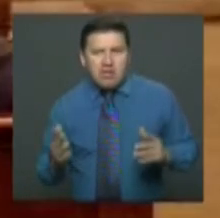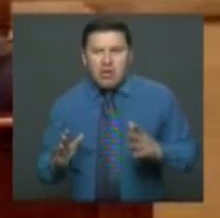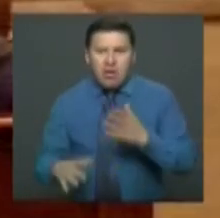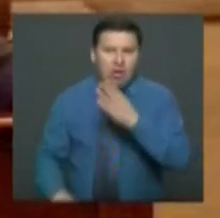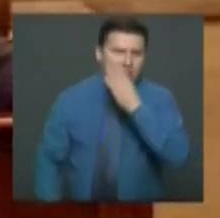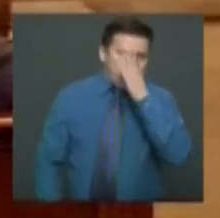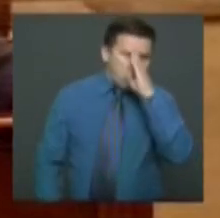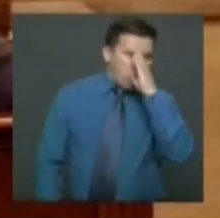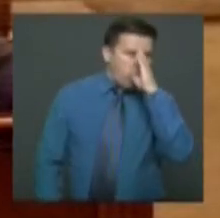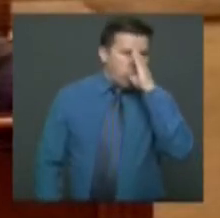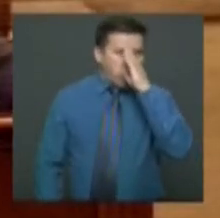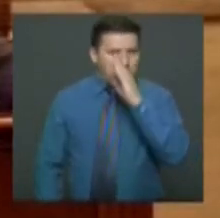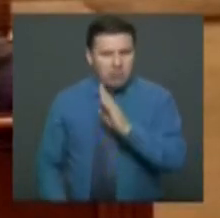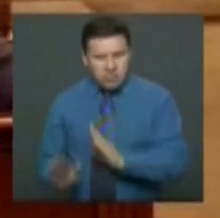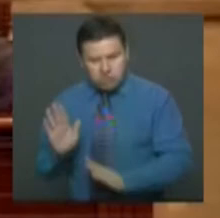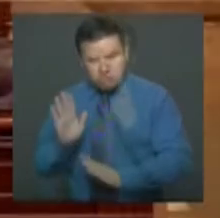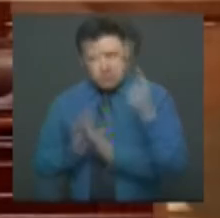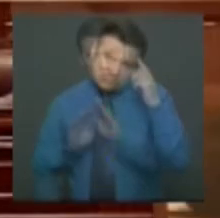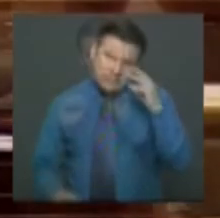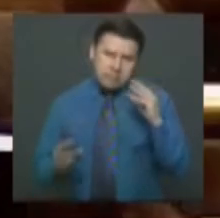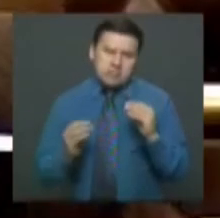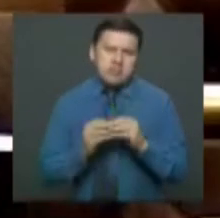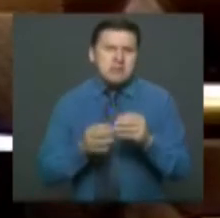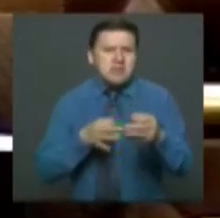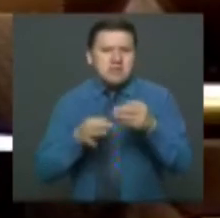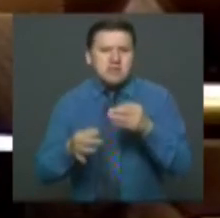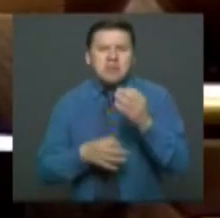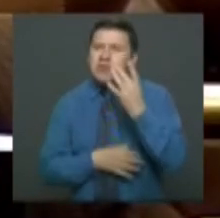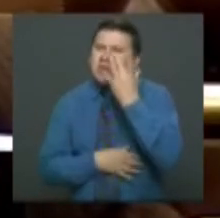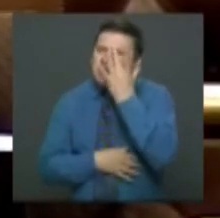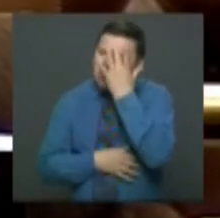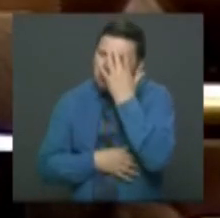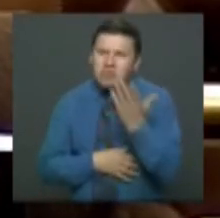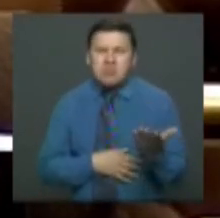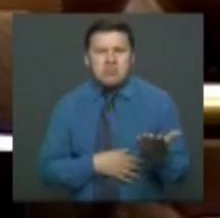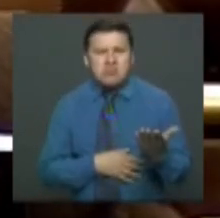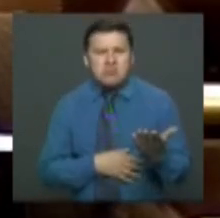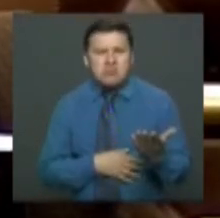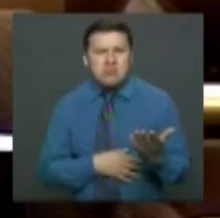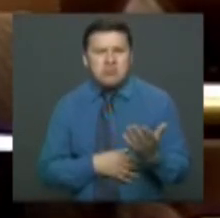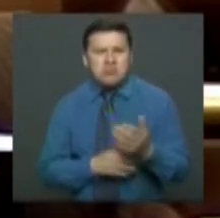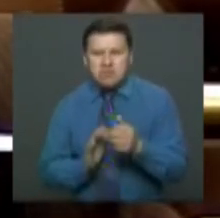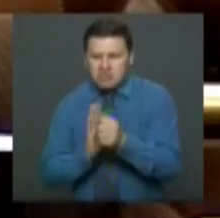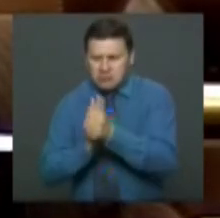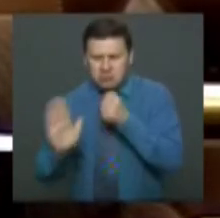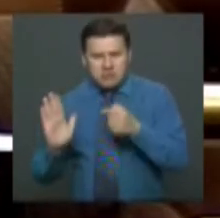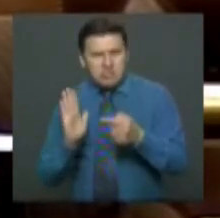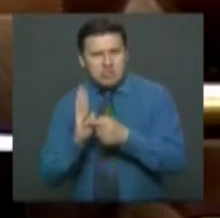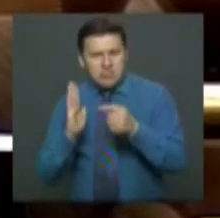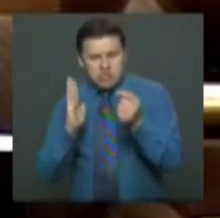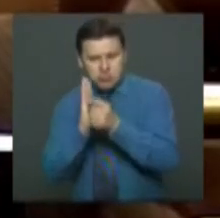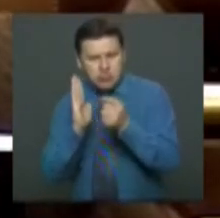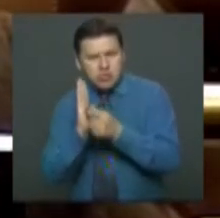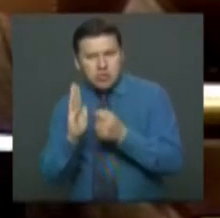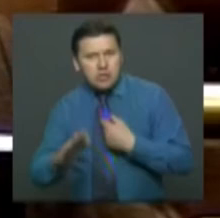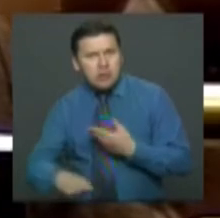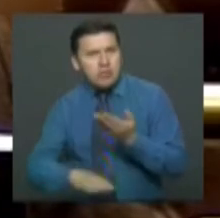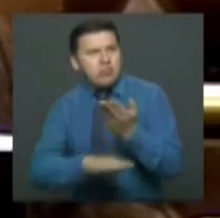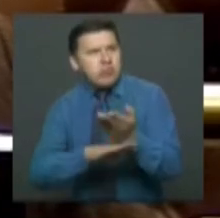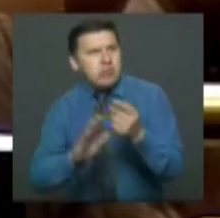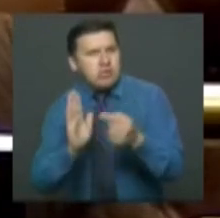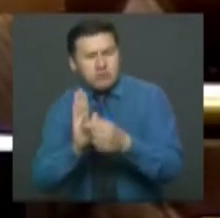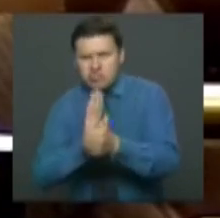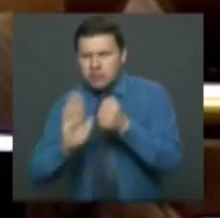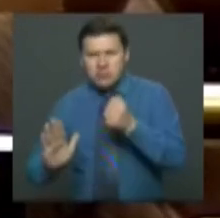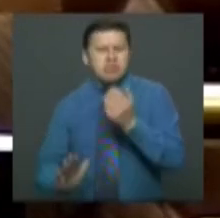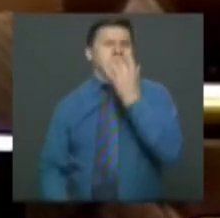frente al desarrollo de la sesión. Me explique las razones que tuvo para desechar unos puntos nuestros en favor de otros.